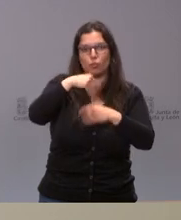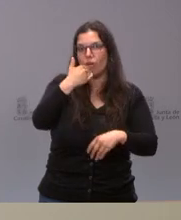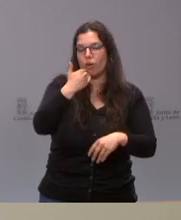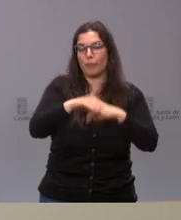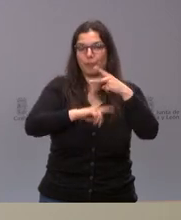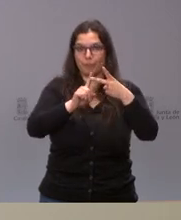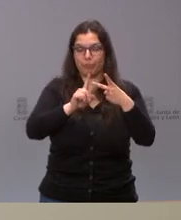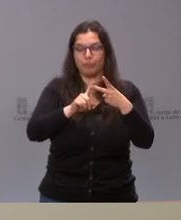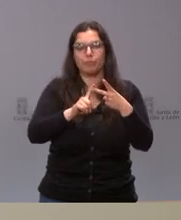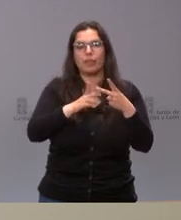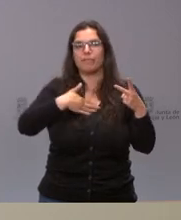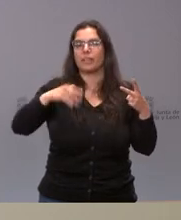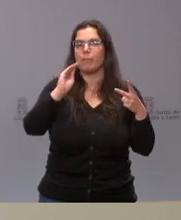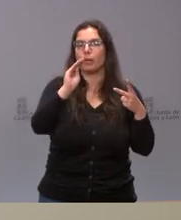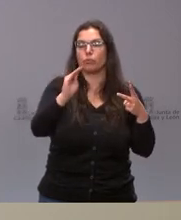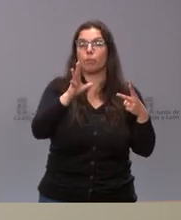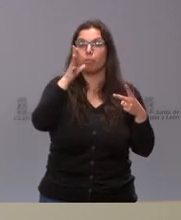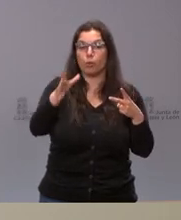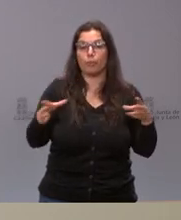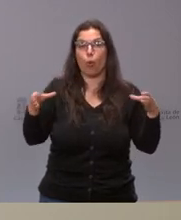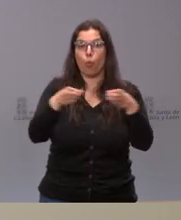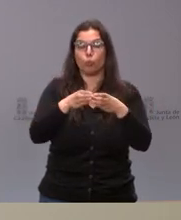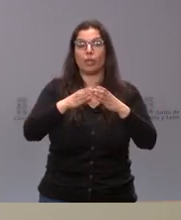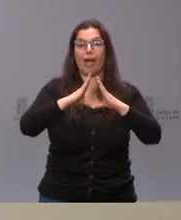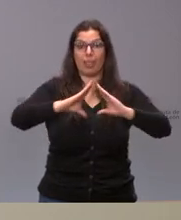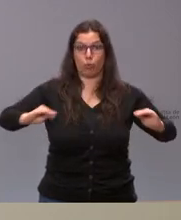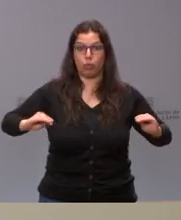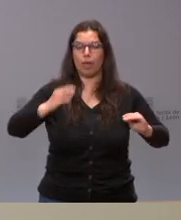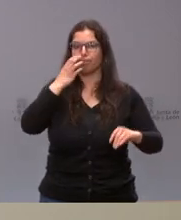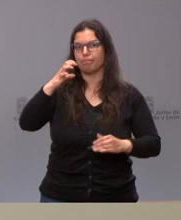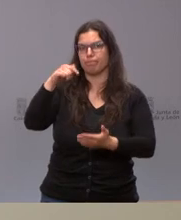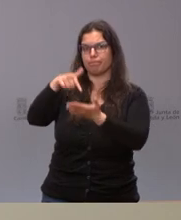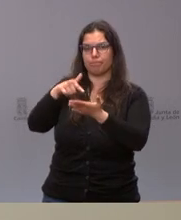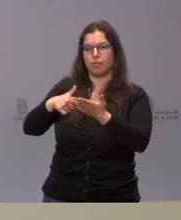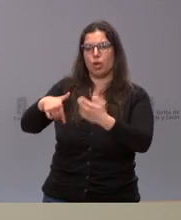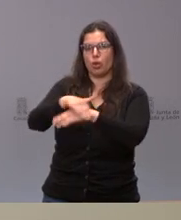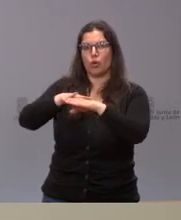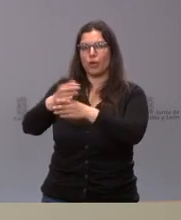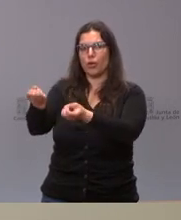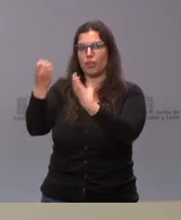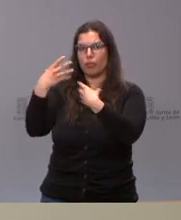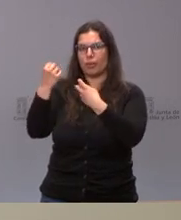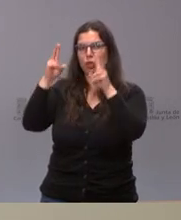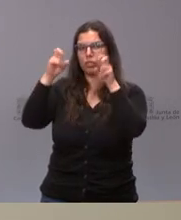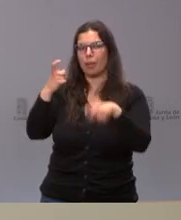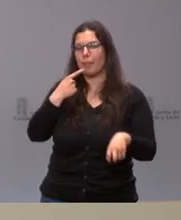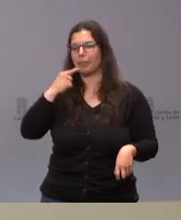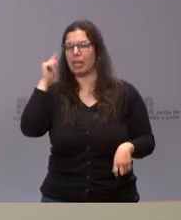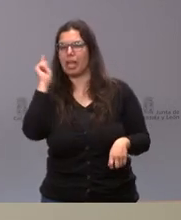Luego, en segundo lugar, quería preguntarle porque la Junta de Andalucía ha reclamado información al Gobierno sobre posible espionaje